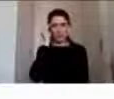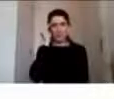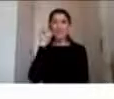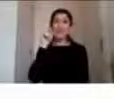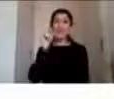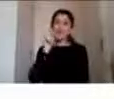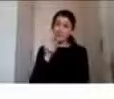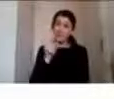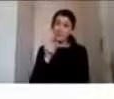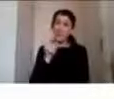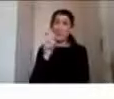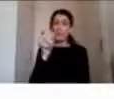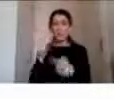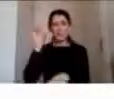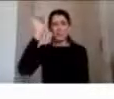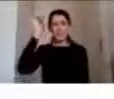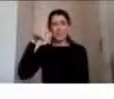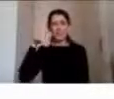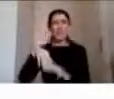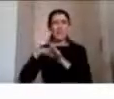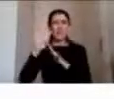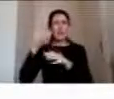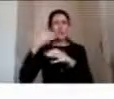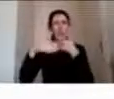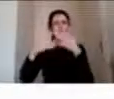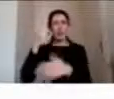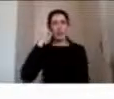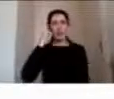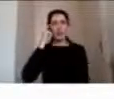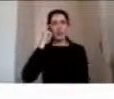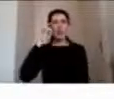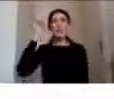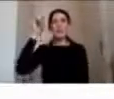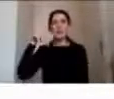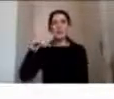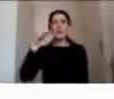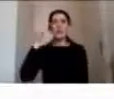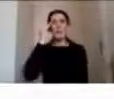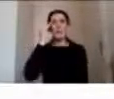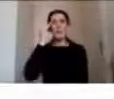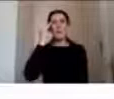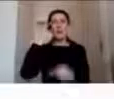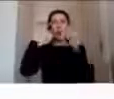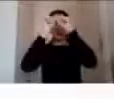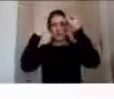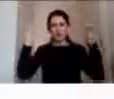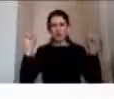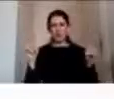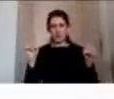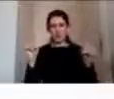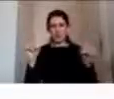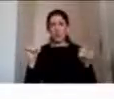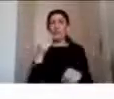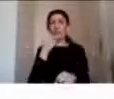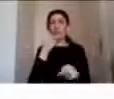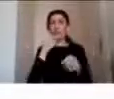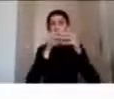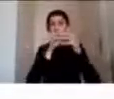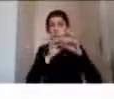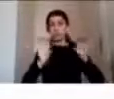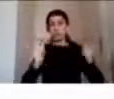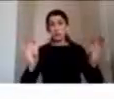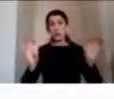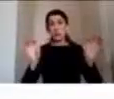entiendan más sobre los procesos cognitivos sabremos que la memoria opera como un sistema y que también podemos dividirla dependiendo del